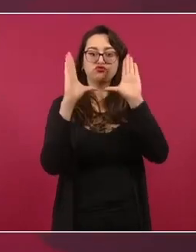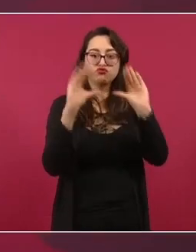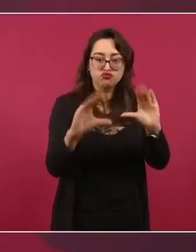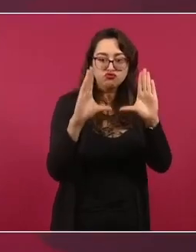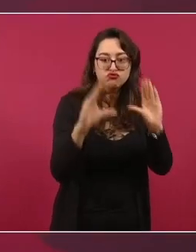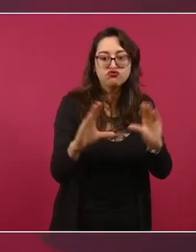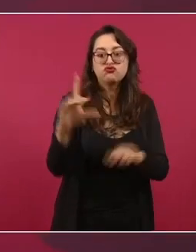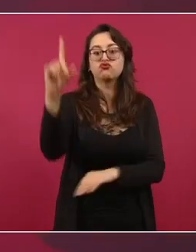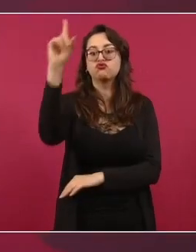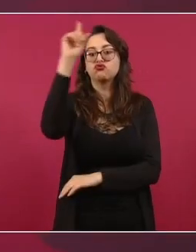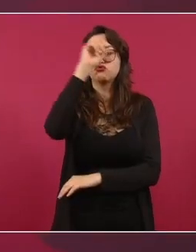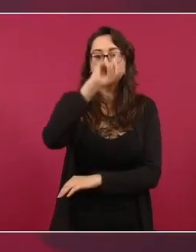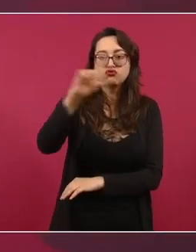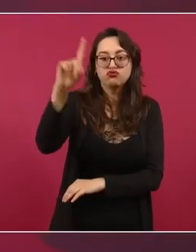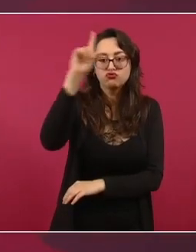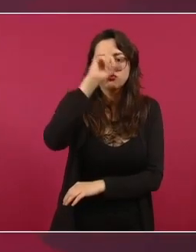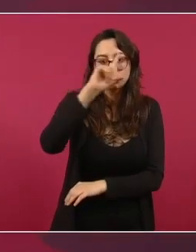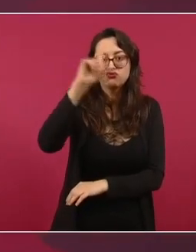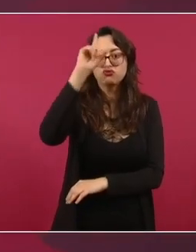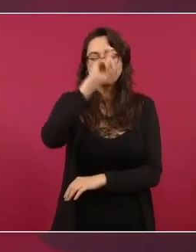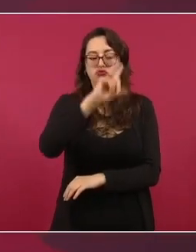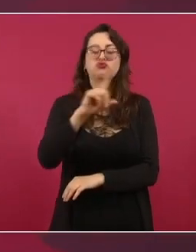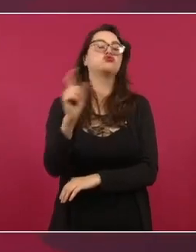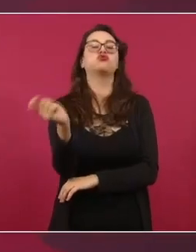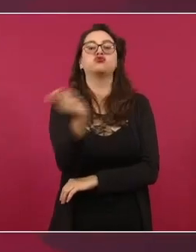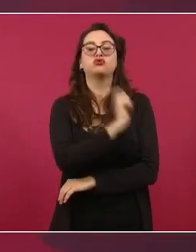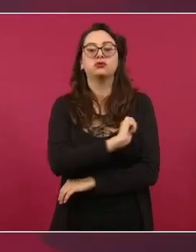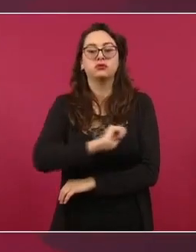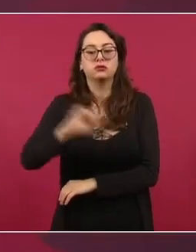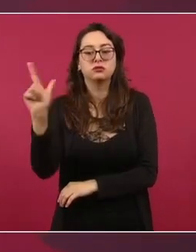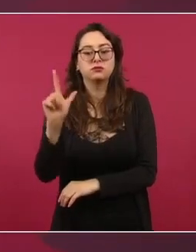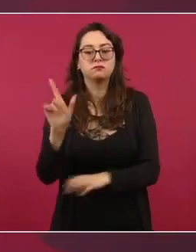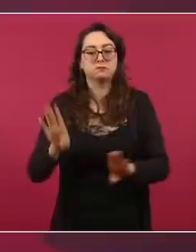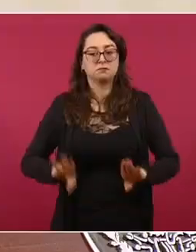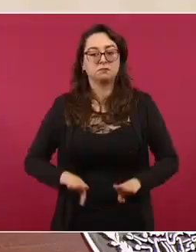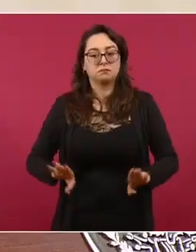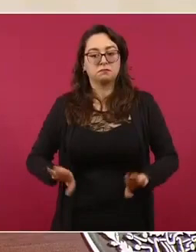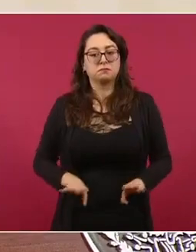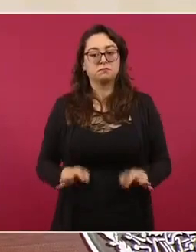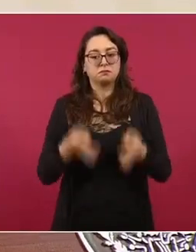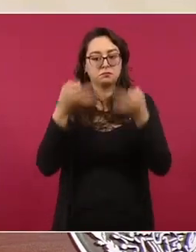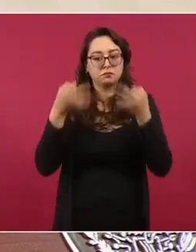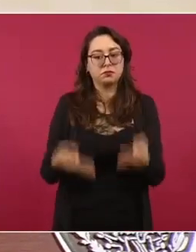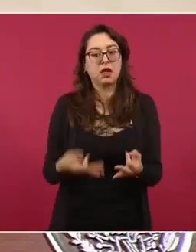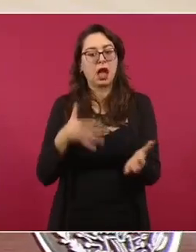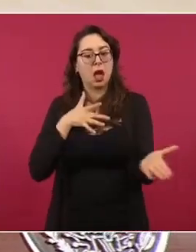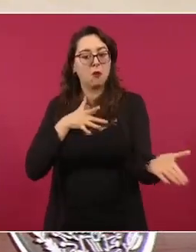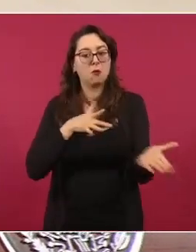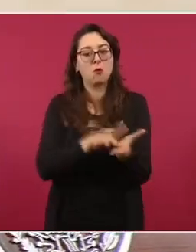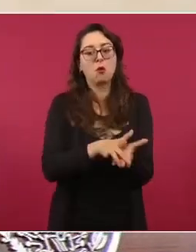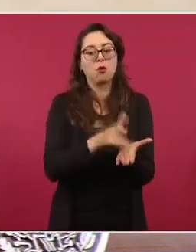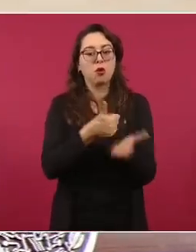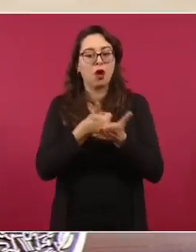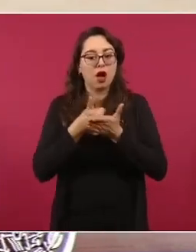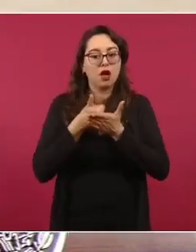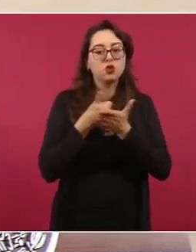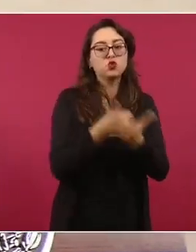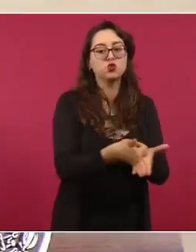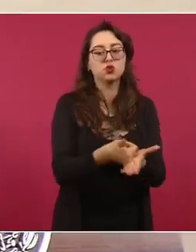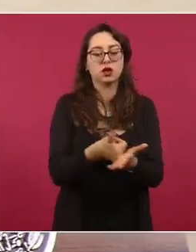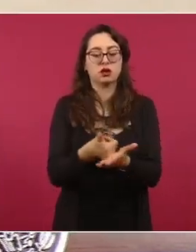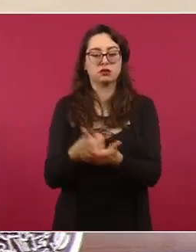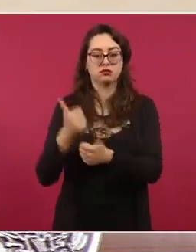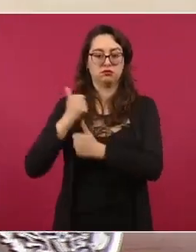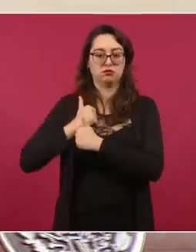la formación profesional y el respaldo por